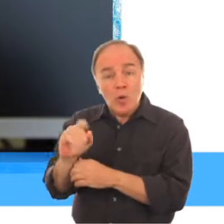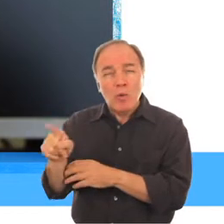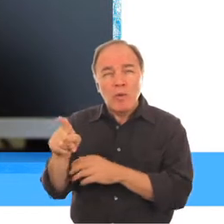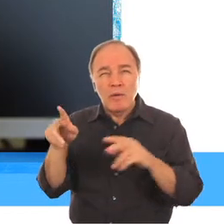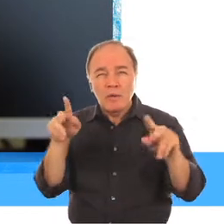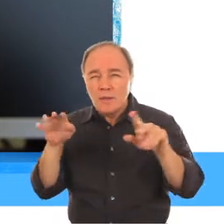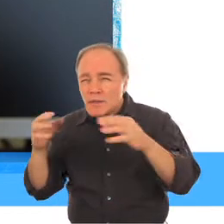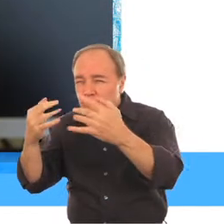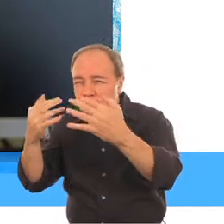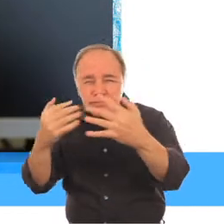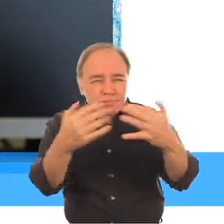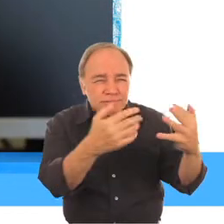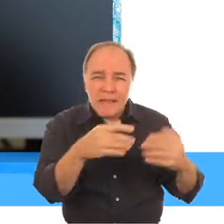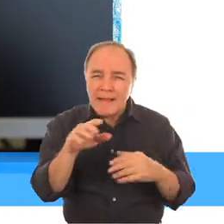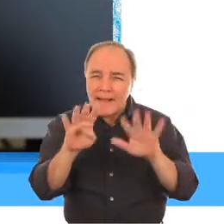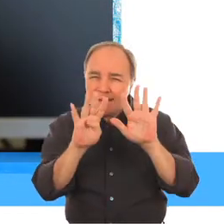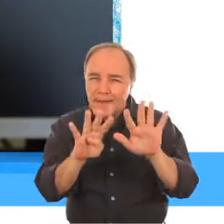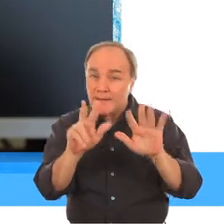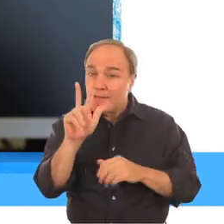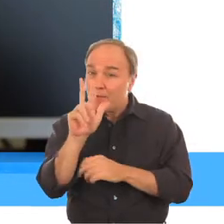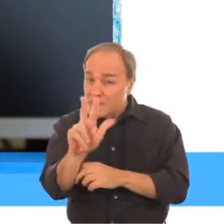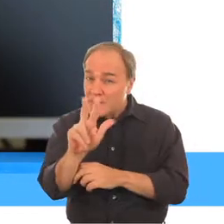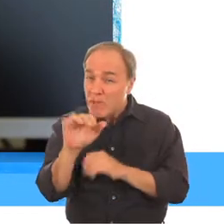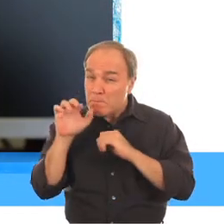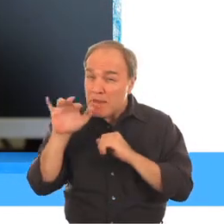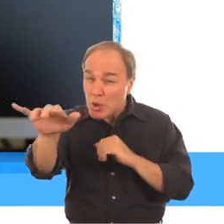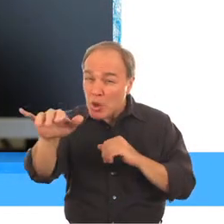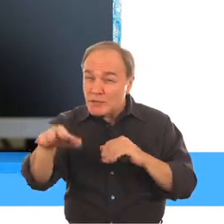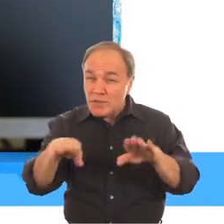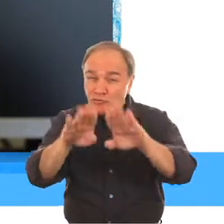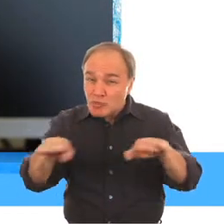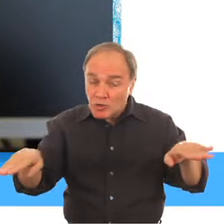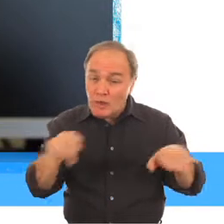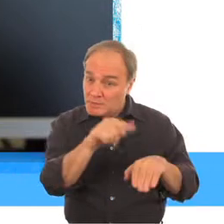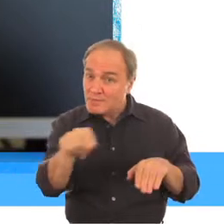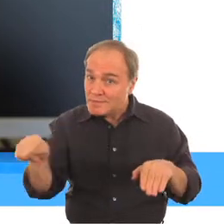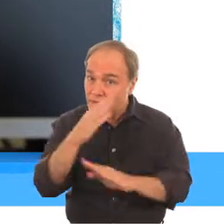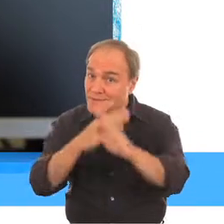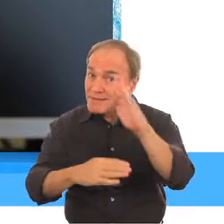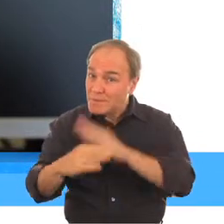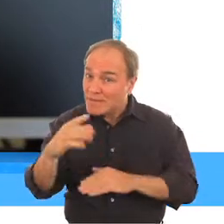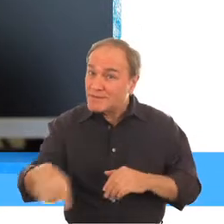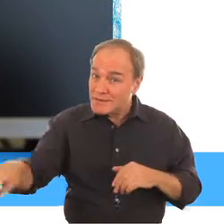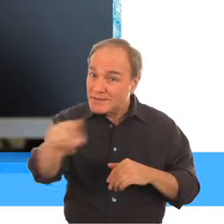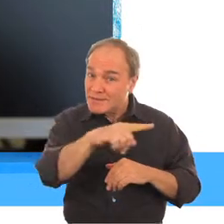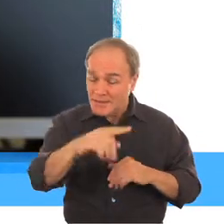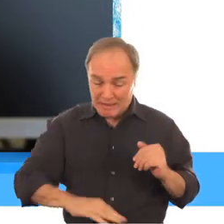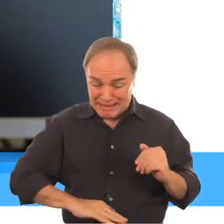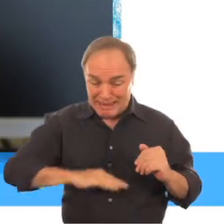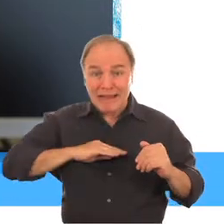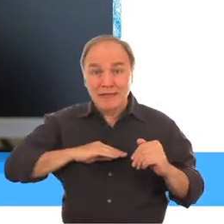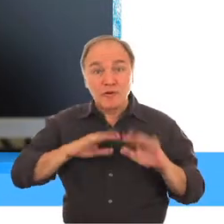Tanto más porque el Banco Mundial y la Organización Mundial de la Salud, OMS, estiman que, en todo el mundo, hay cerca de 93